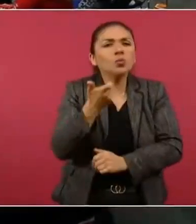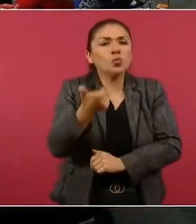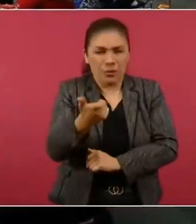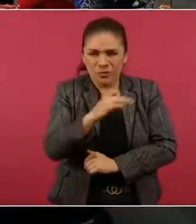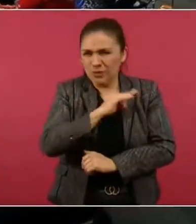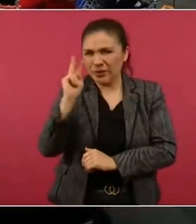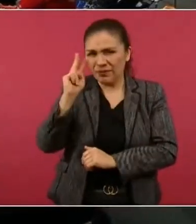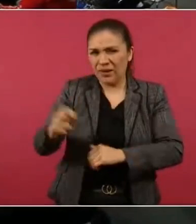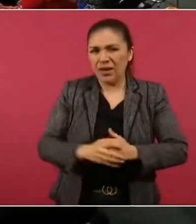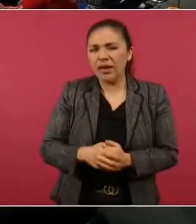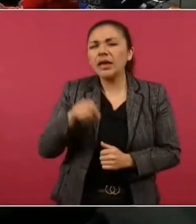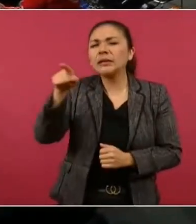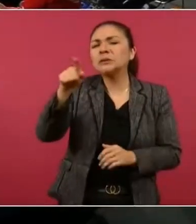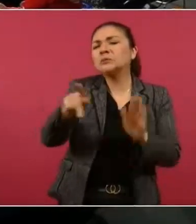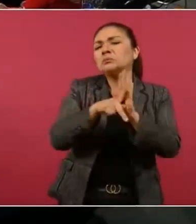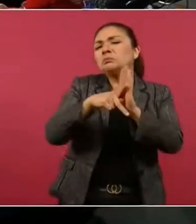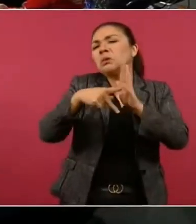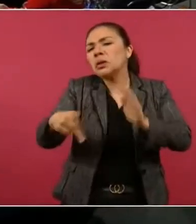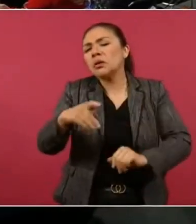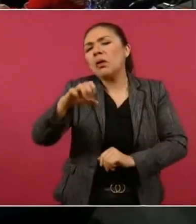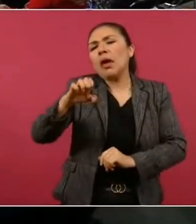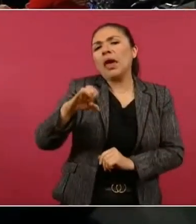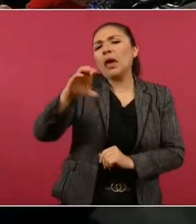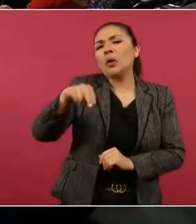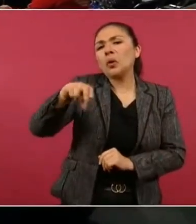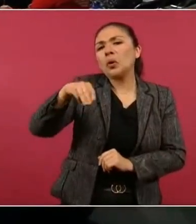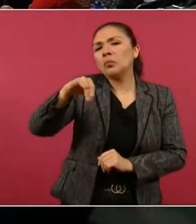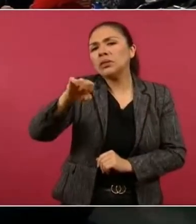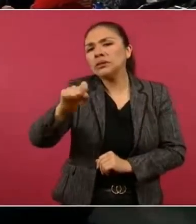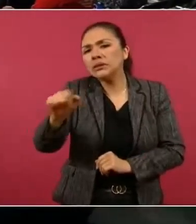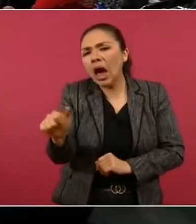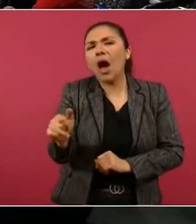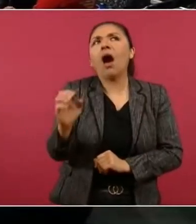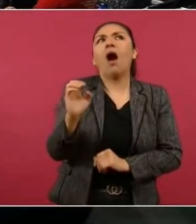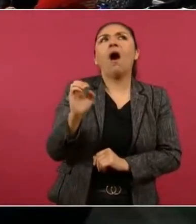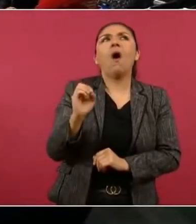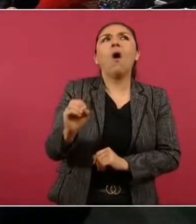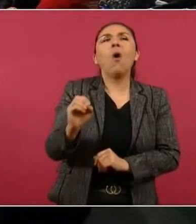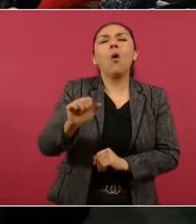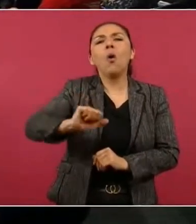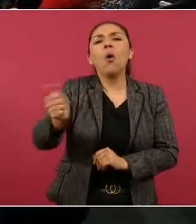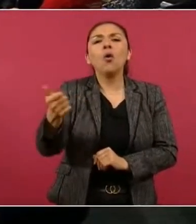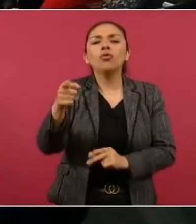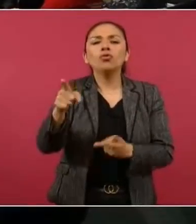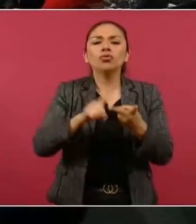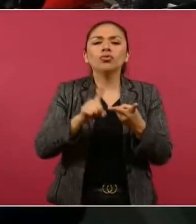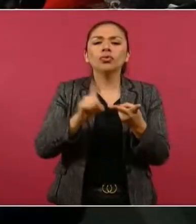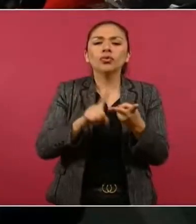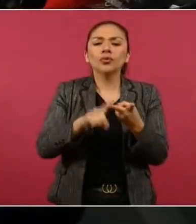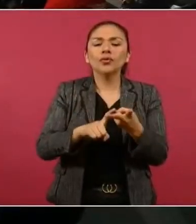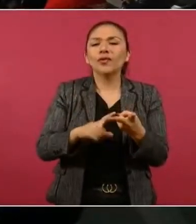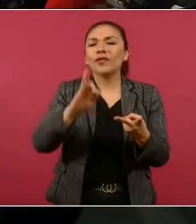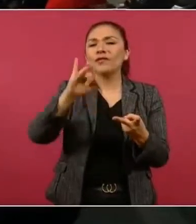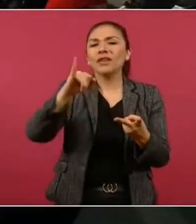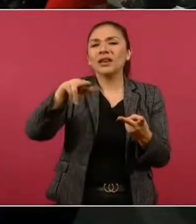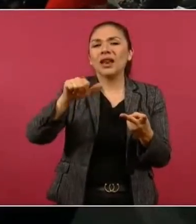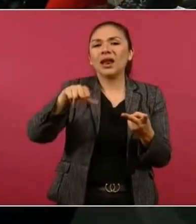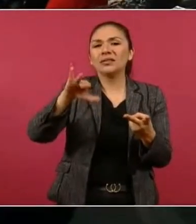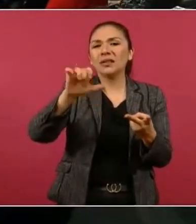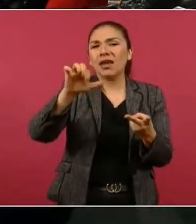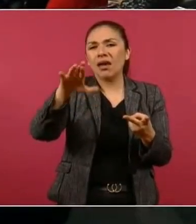debe estar en el economista o en el, ¿cómo se llama el otro? El financiero.